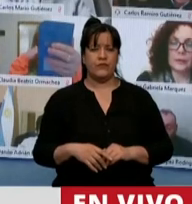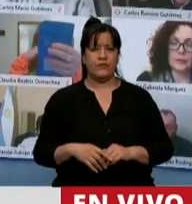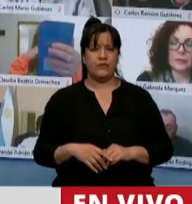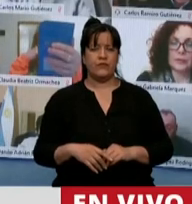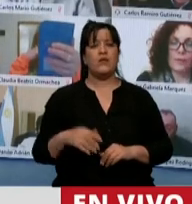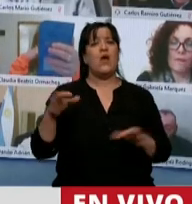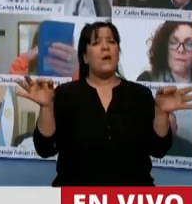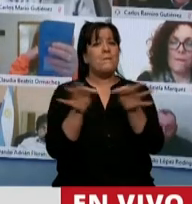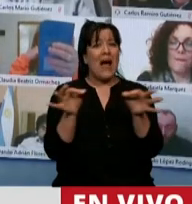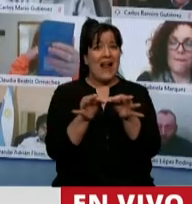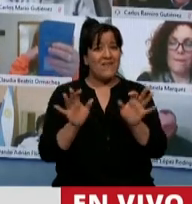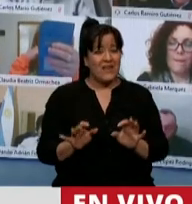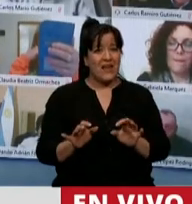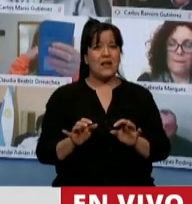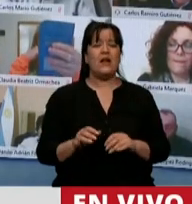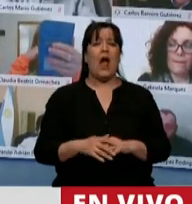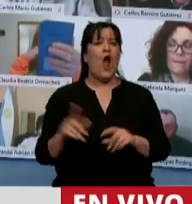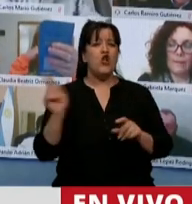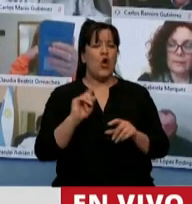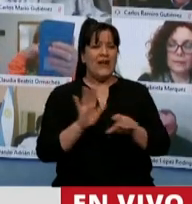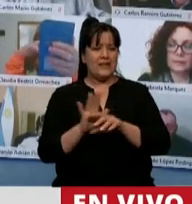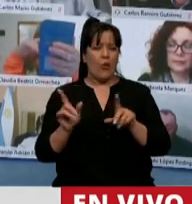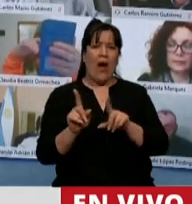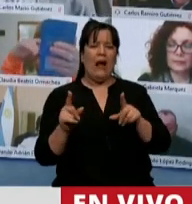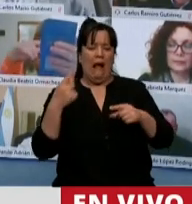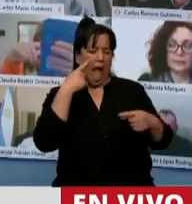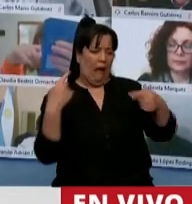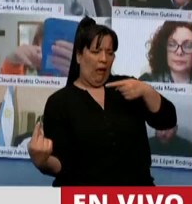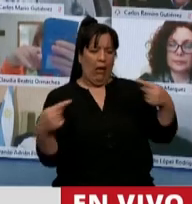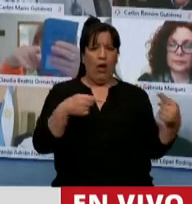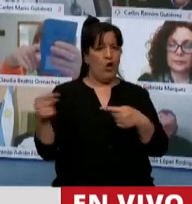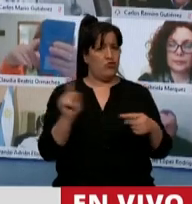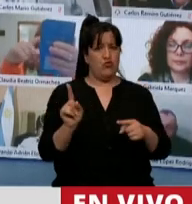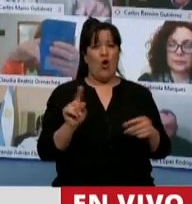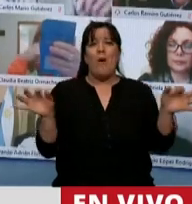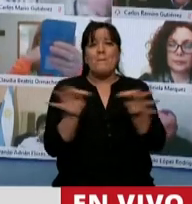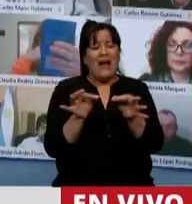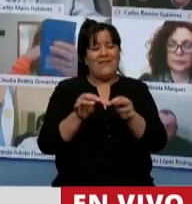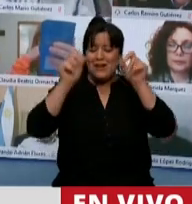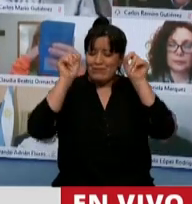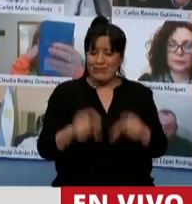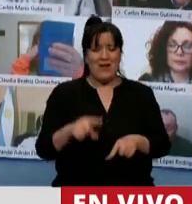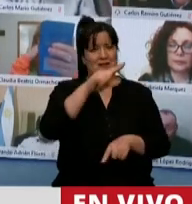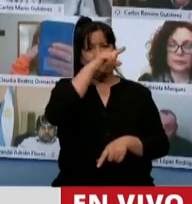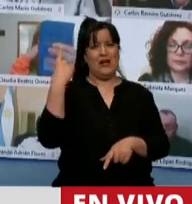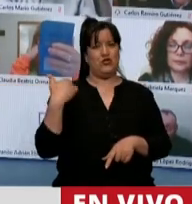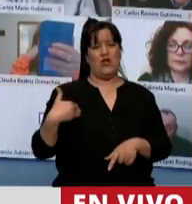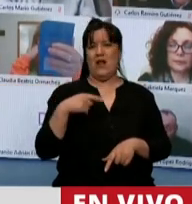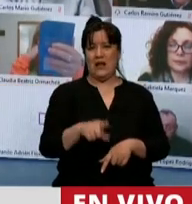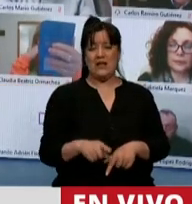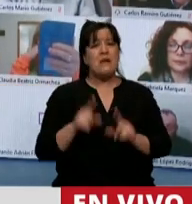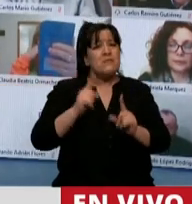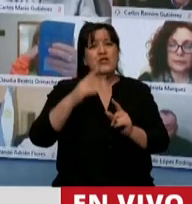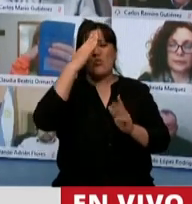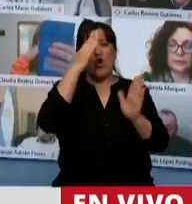Malvinas no es una controversia, como ellos dicen. Malvinas es una causa nacional. Por mandato